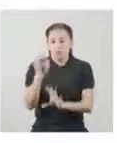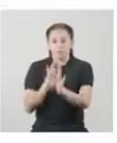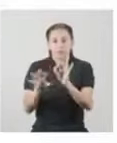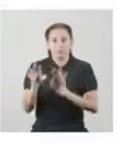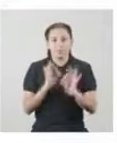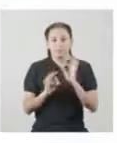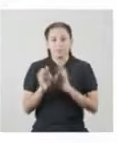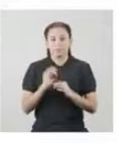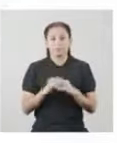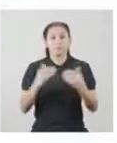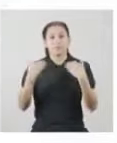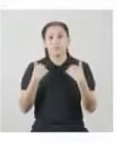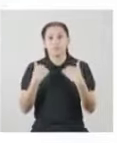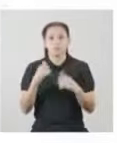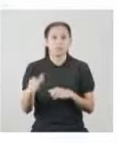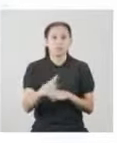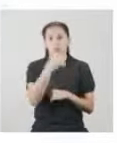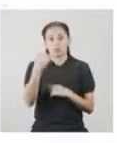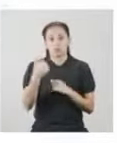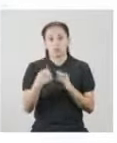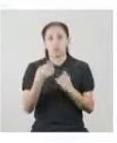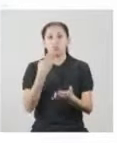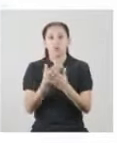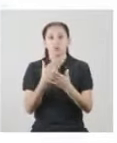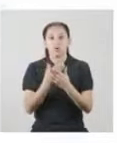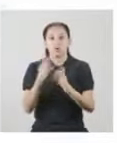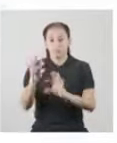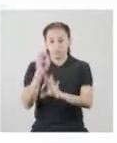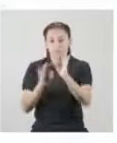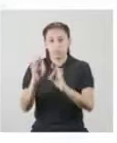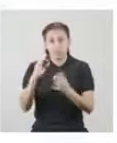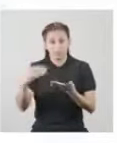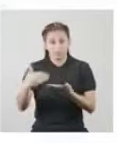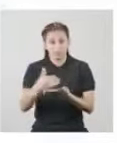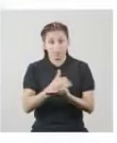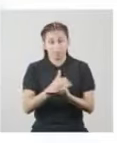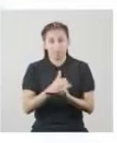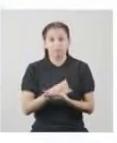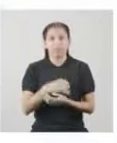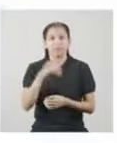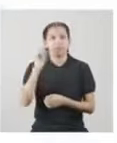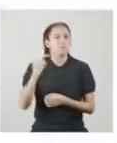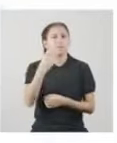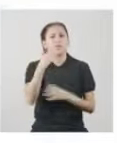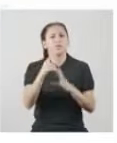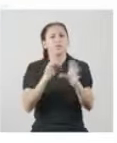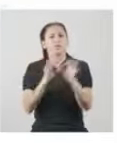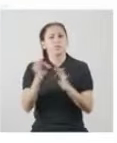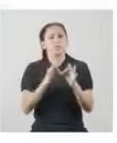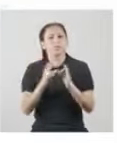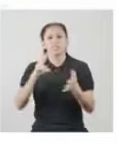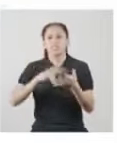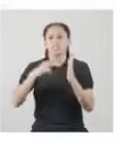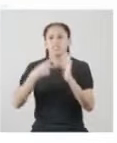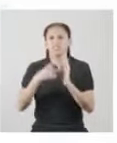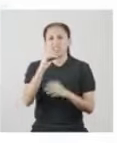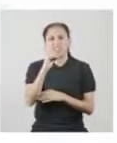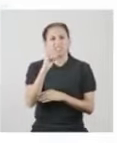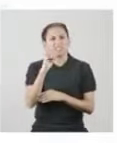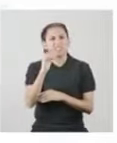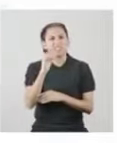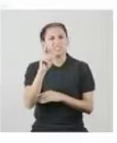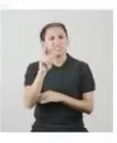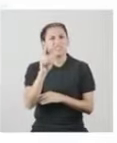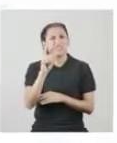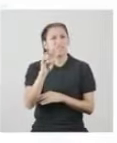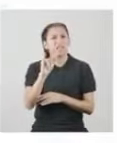Entonces, ¿se tomará otra muestra de las tallas de los peces? Primero explícame ¿Qué es la